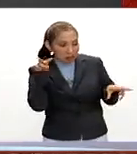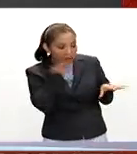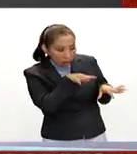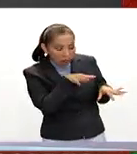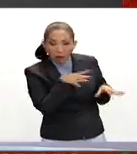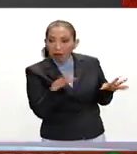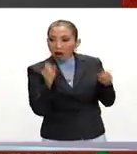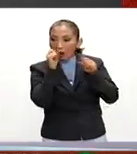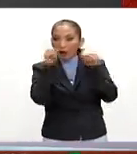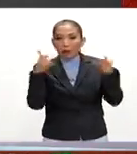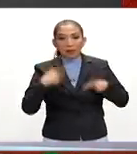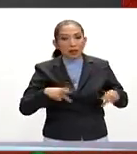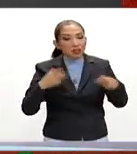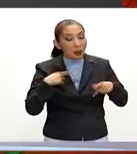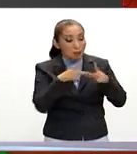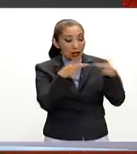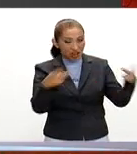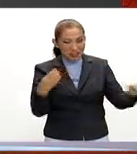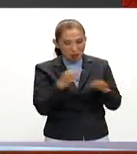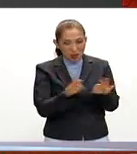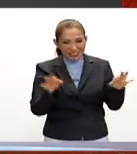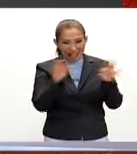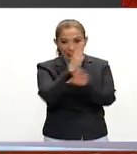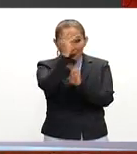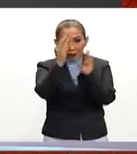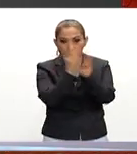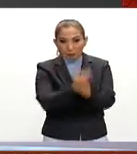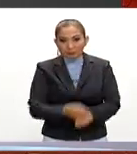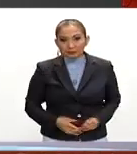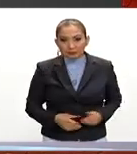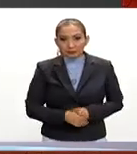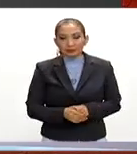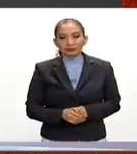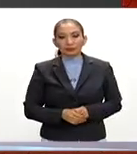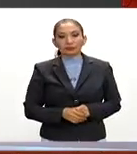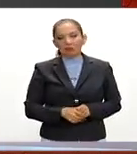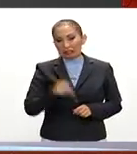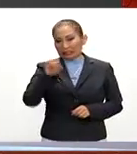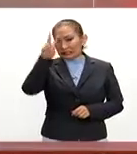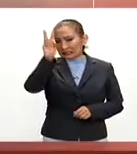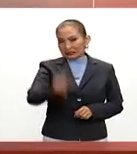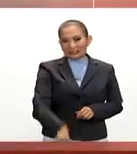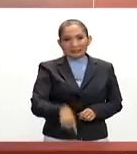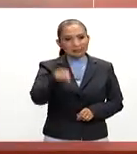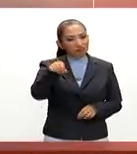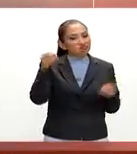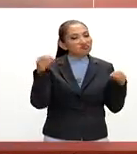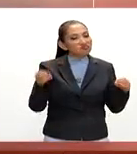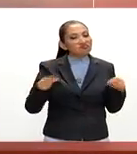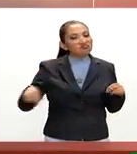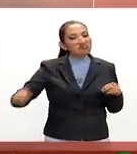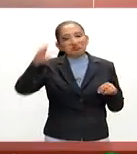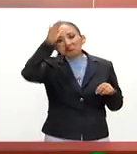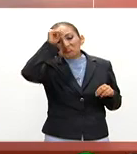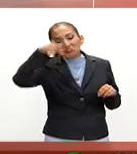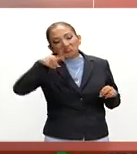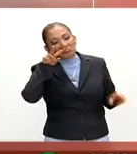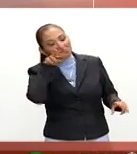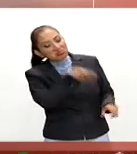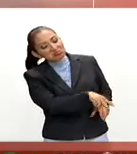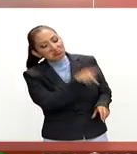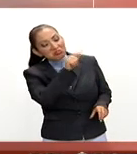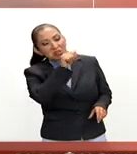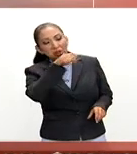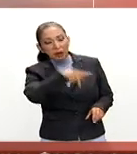planas prácticamente en los periódicos más importantes del mundo. Pepe. Sí, definitivamente, porque muchos coinciden que Donald